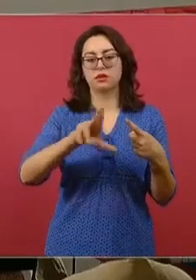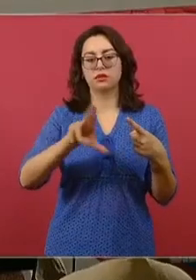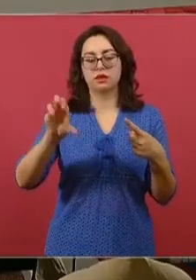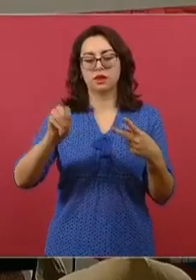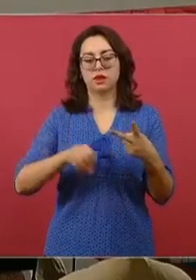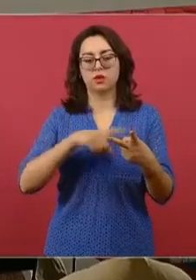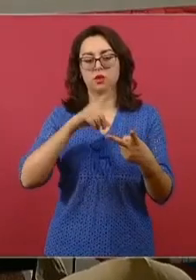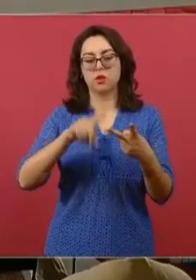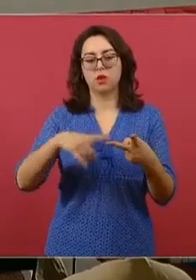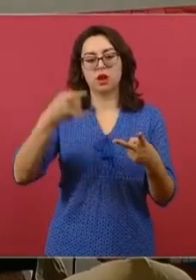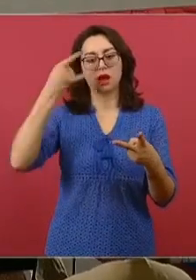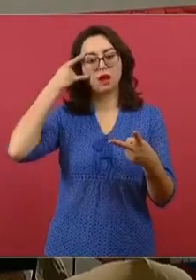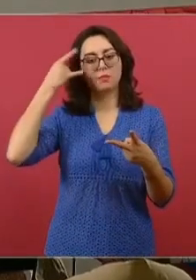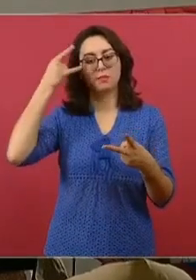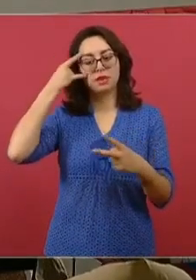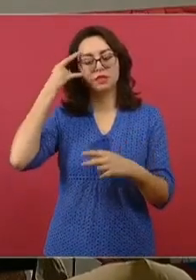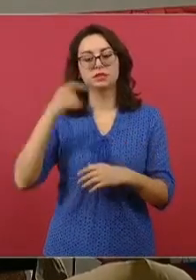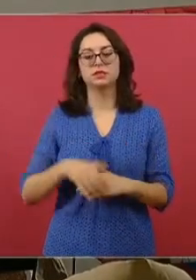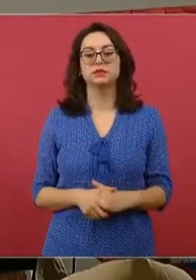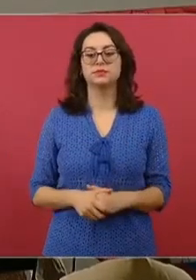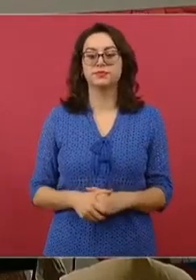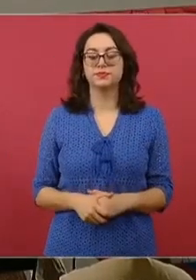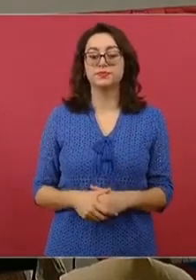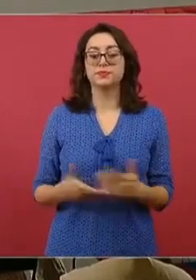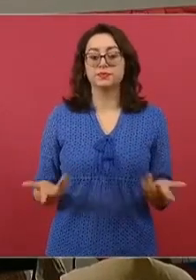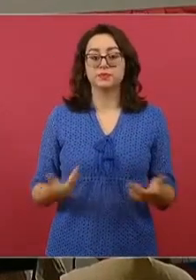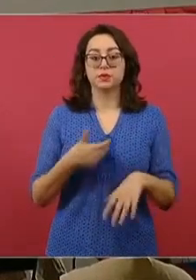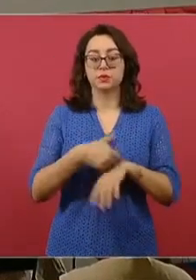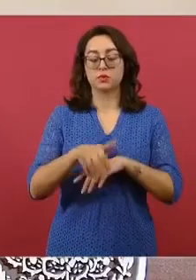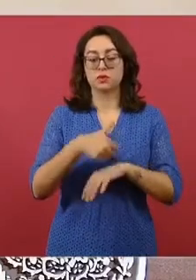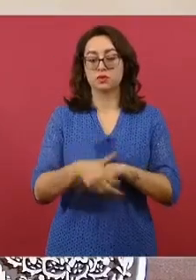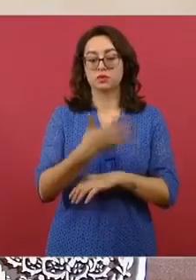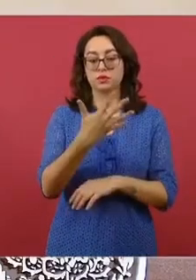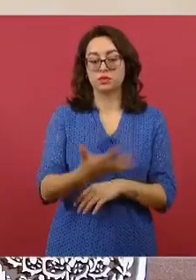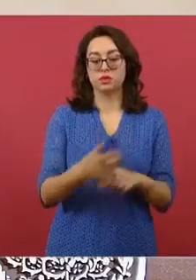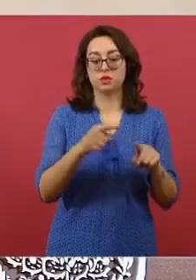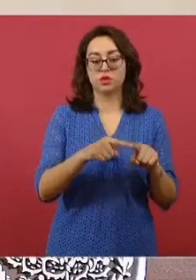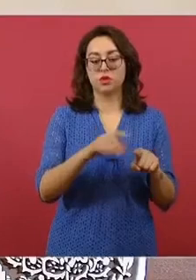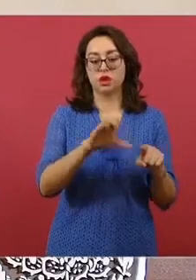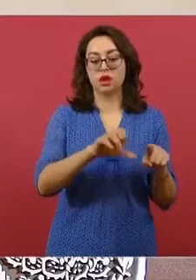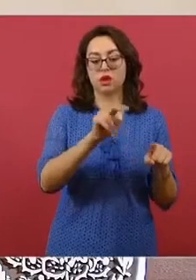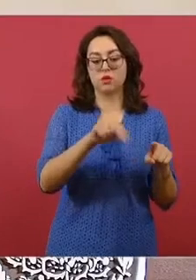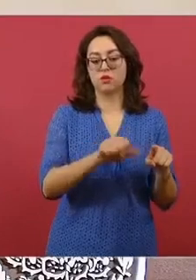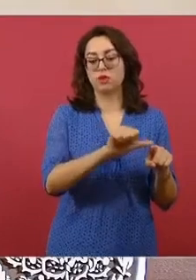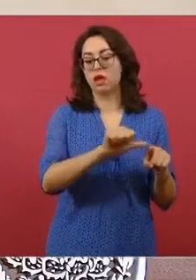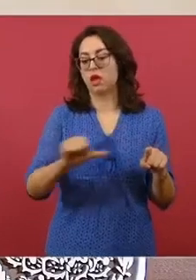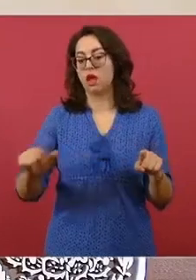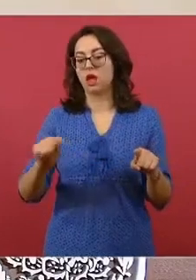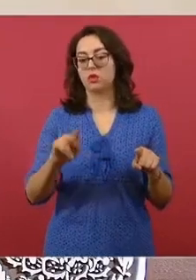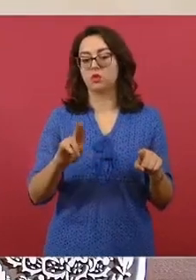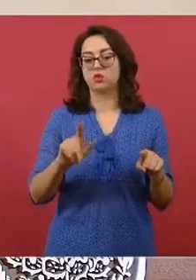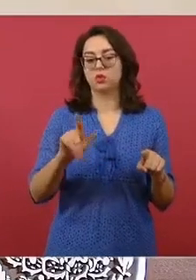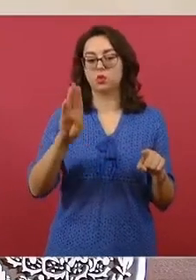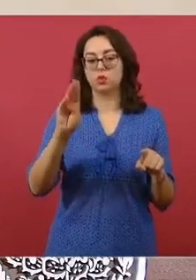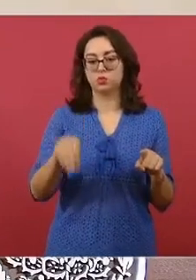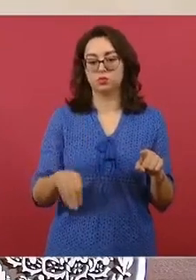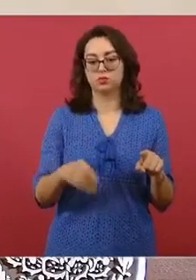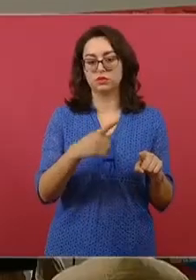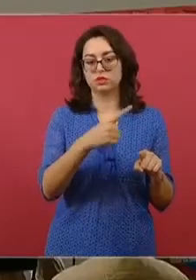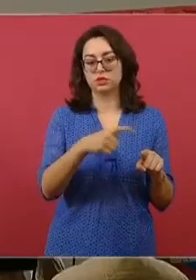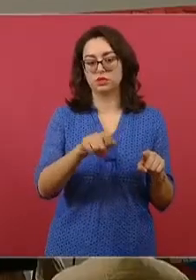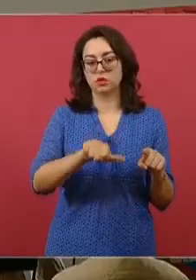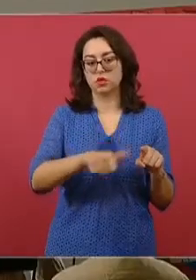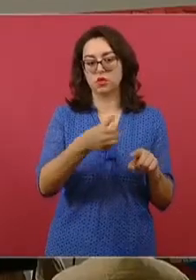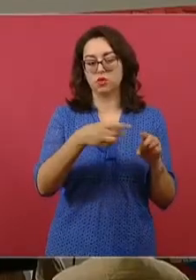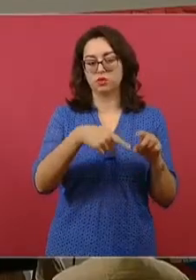Campeche. El tramo 5 va de Cancún a Tulum, con 111 kilómetros de longitud. El